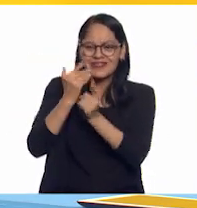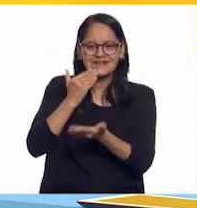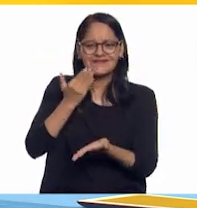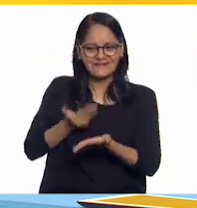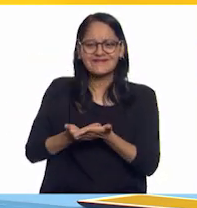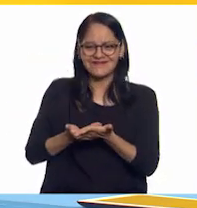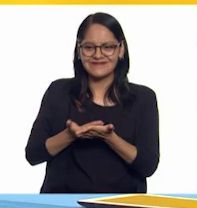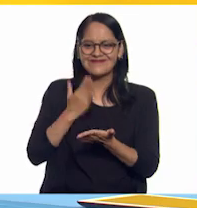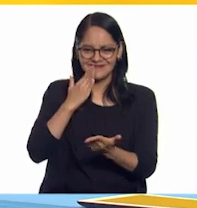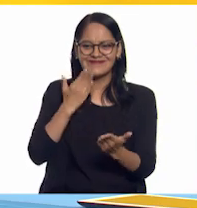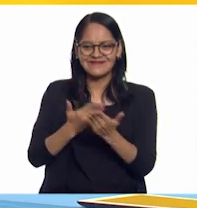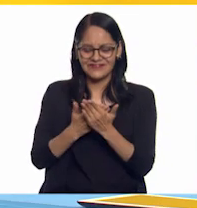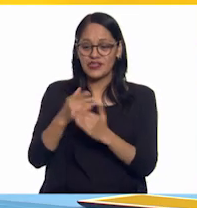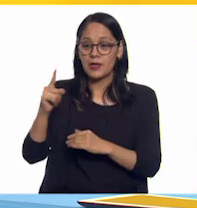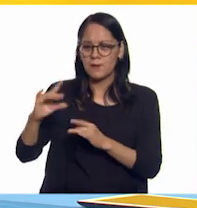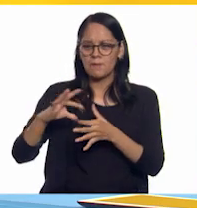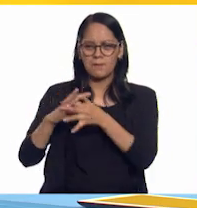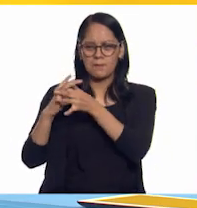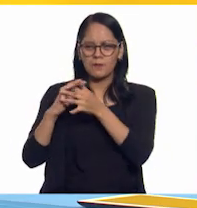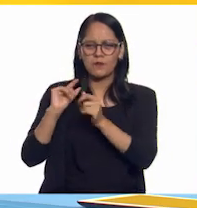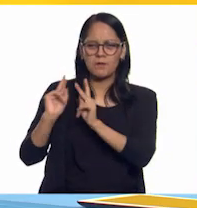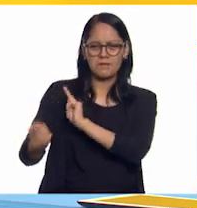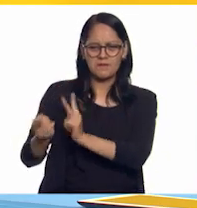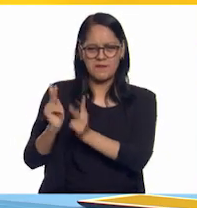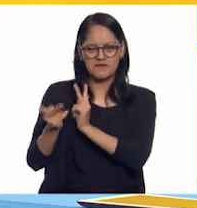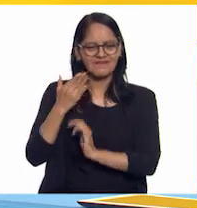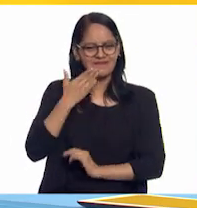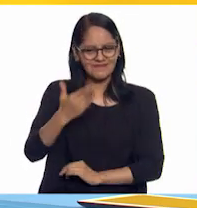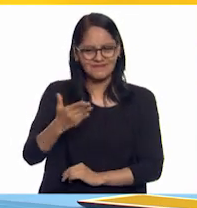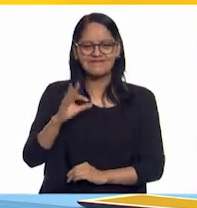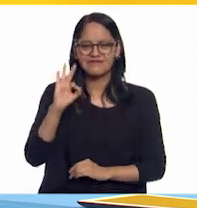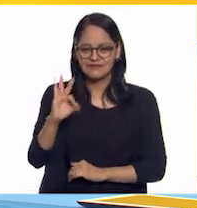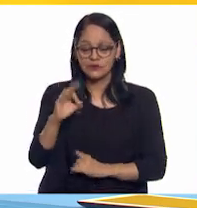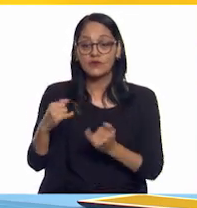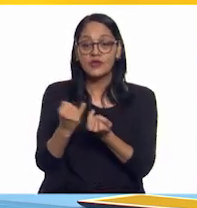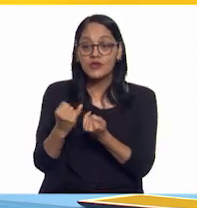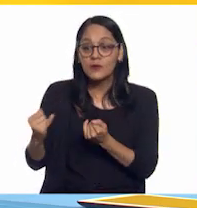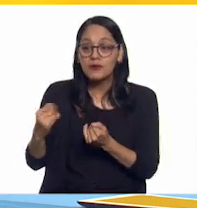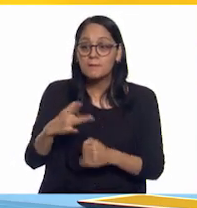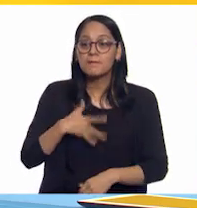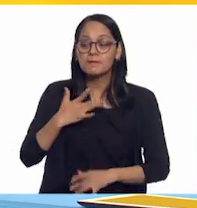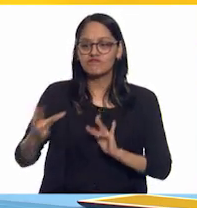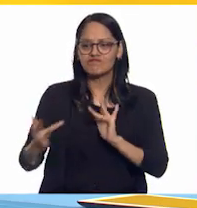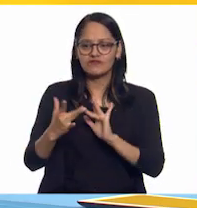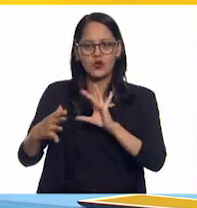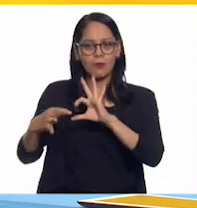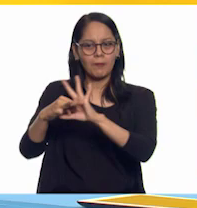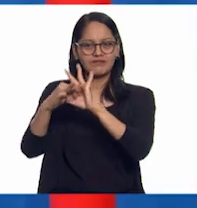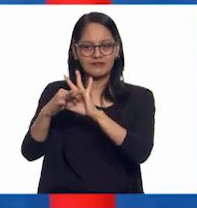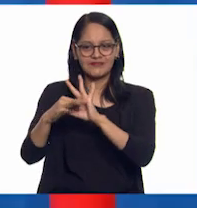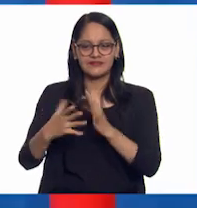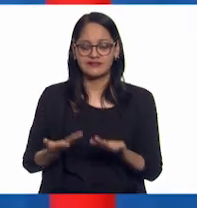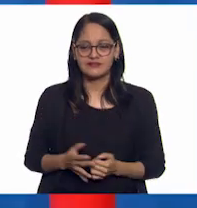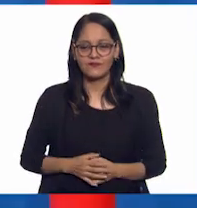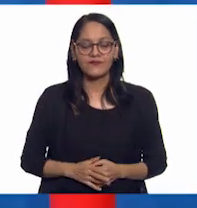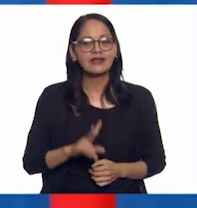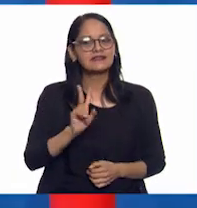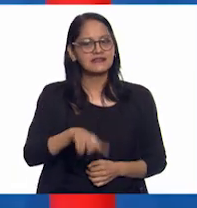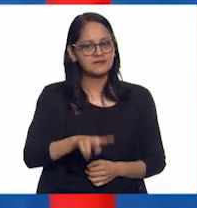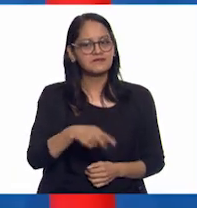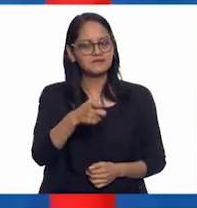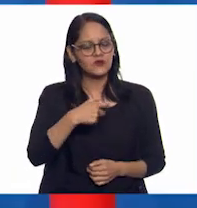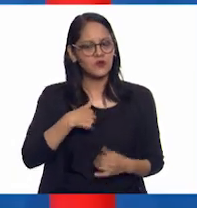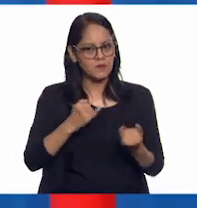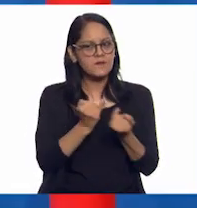bien. Que se desarrolle una plática amena. Algo que sientas que haces una conexión con otra persona. Sí, lo he sentido,